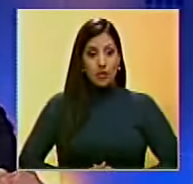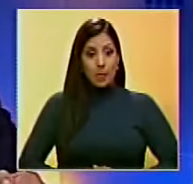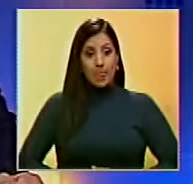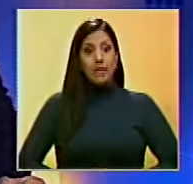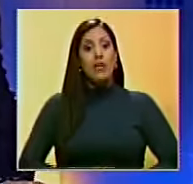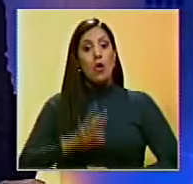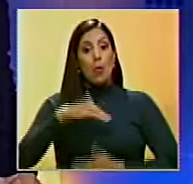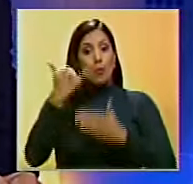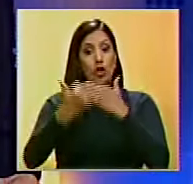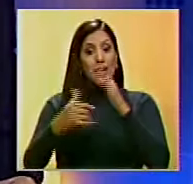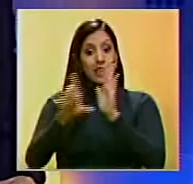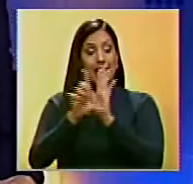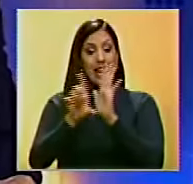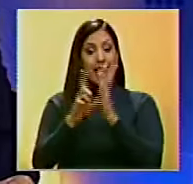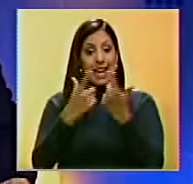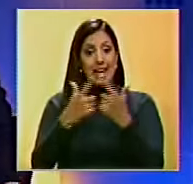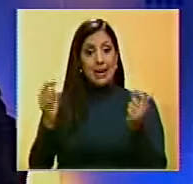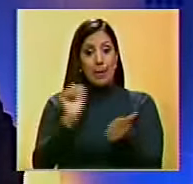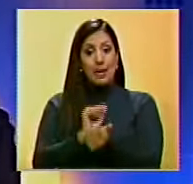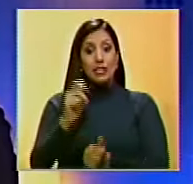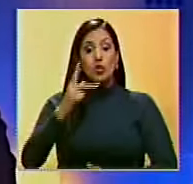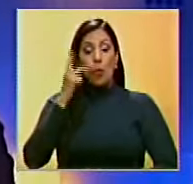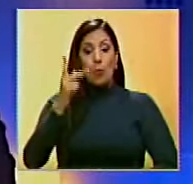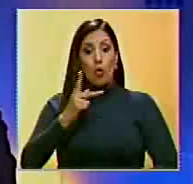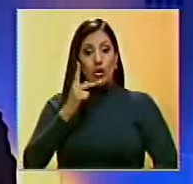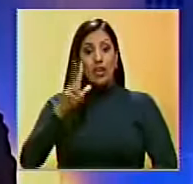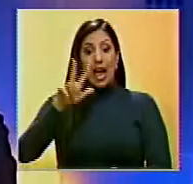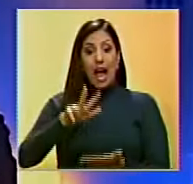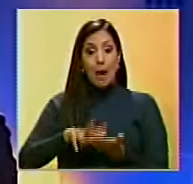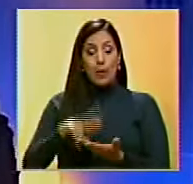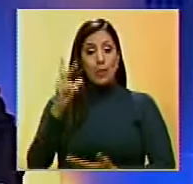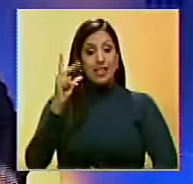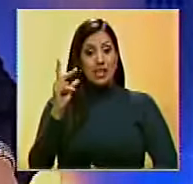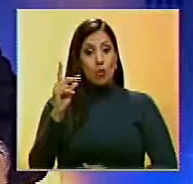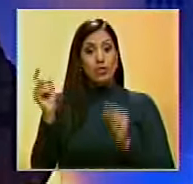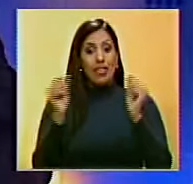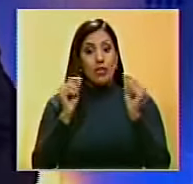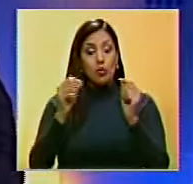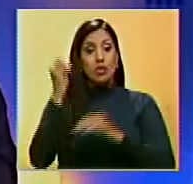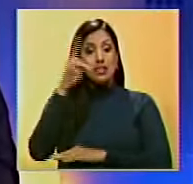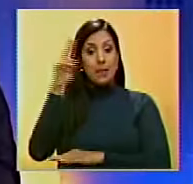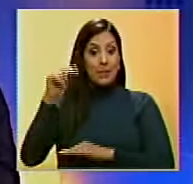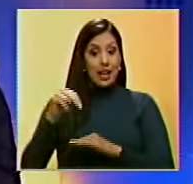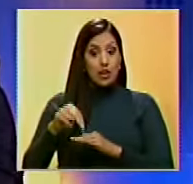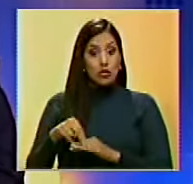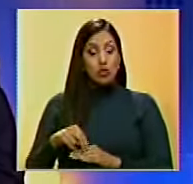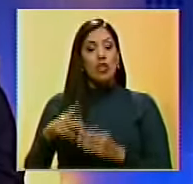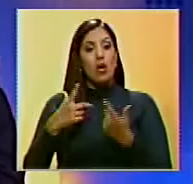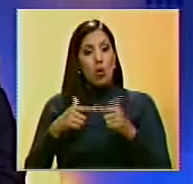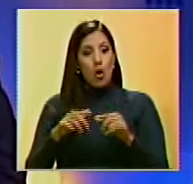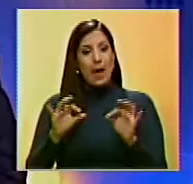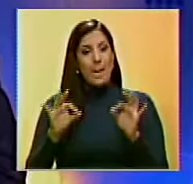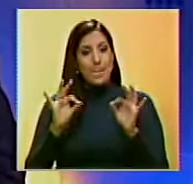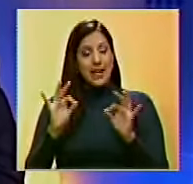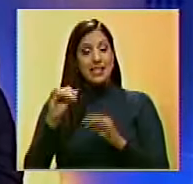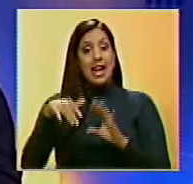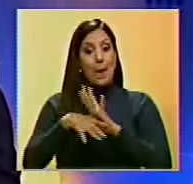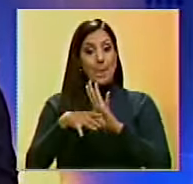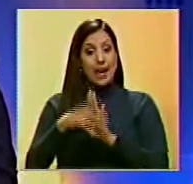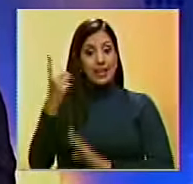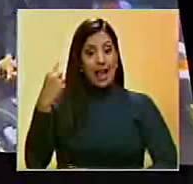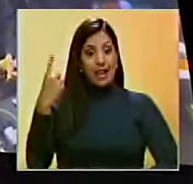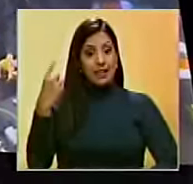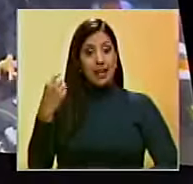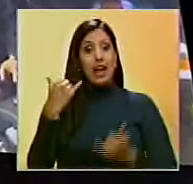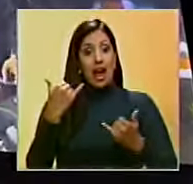El proyecto de ley de amnistía y reconciliación nacional fue aprobado en segunda discusión por la Asamblea Nacional en la sesión ordinaria de este martes.